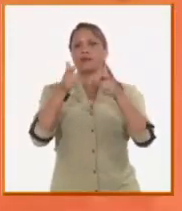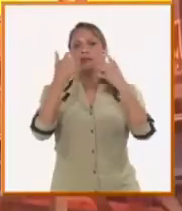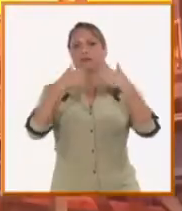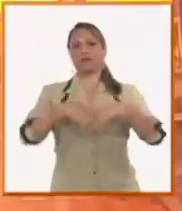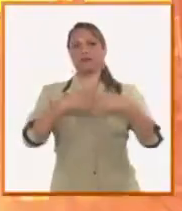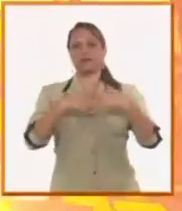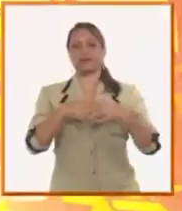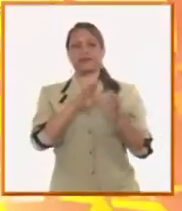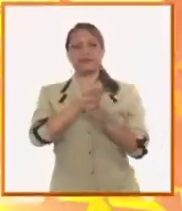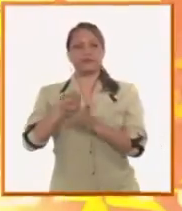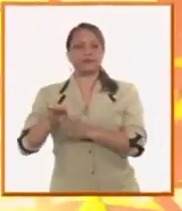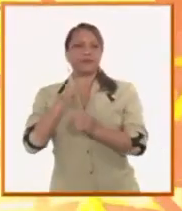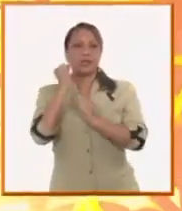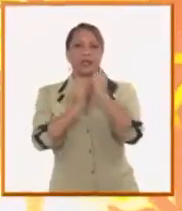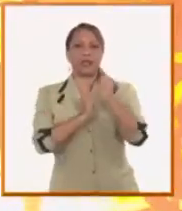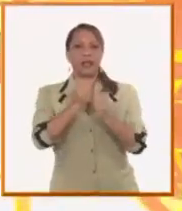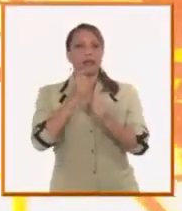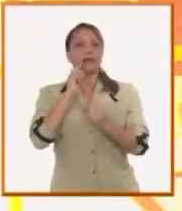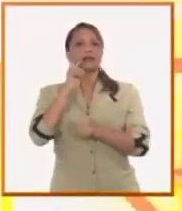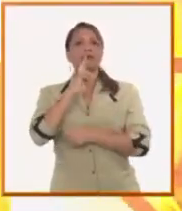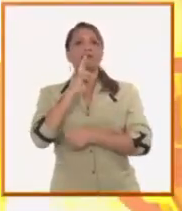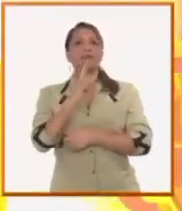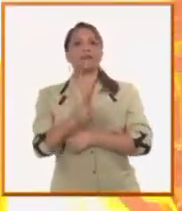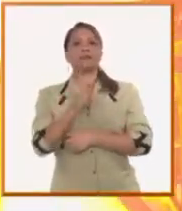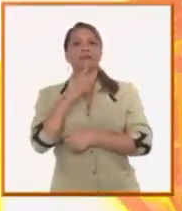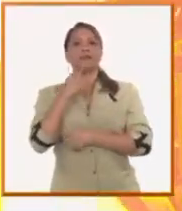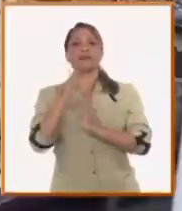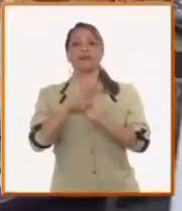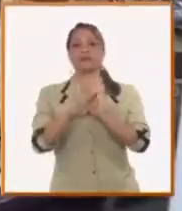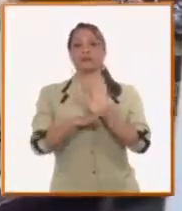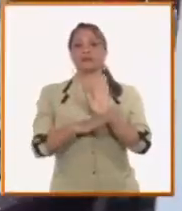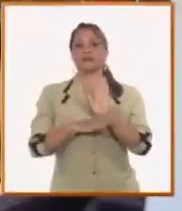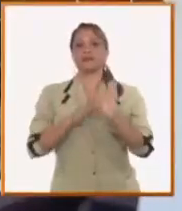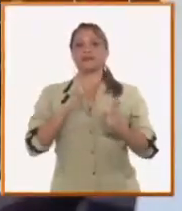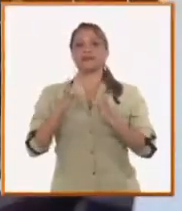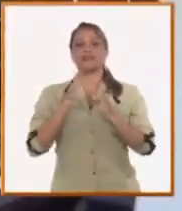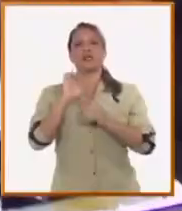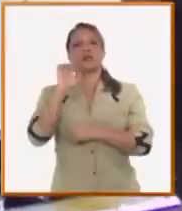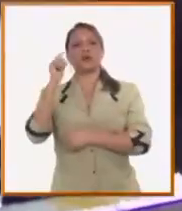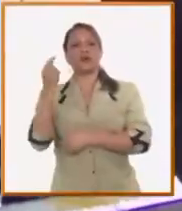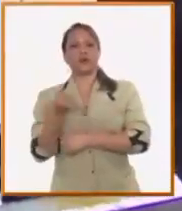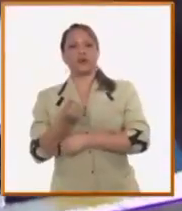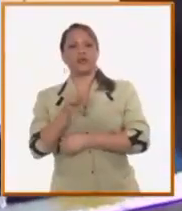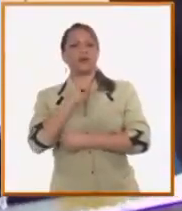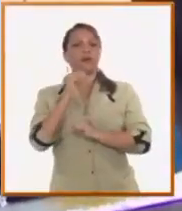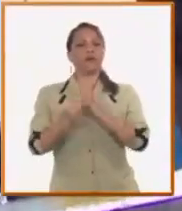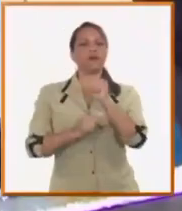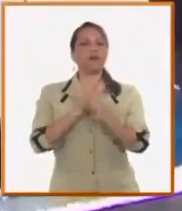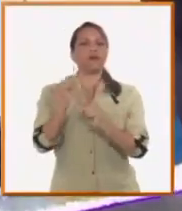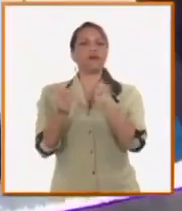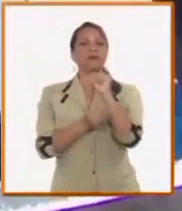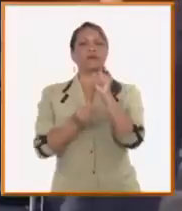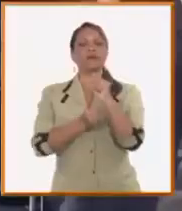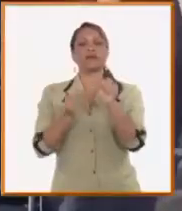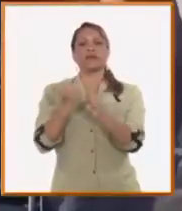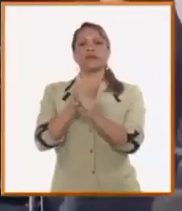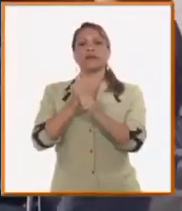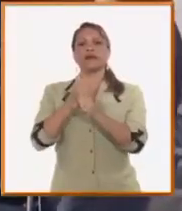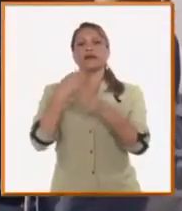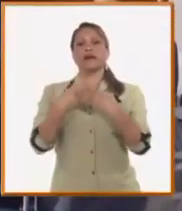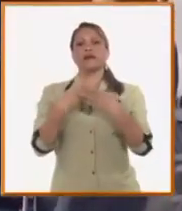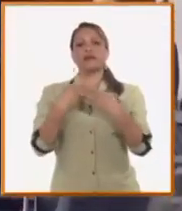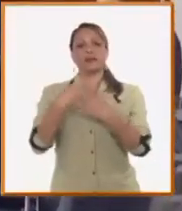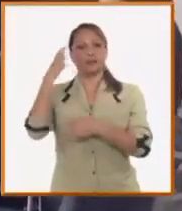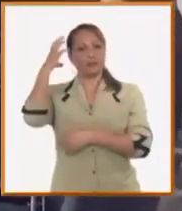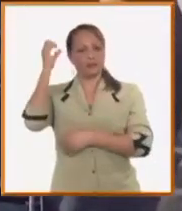se dan respuesta a las demandas de programas priorizados en sectores estratégicos de la economía y se fortalece el papel de la empresa estatal socialista,